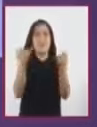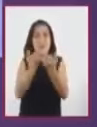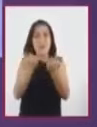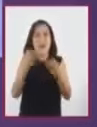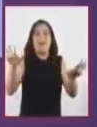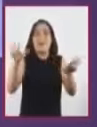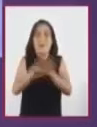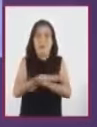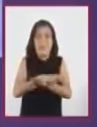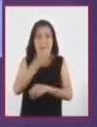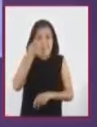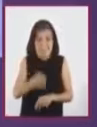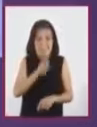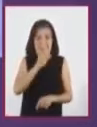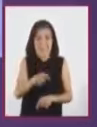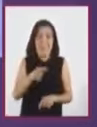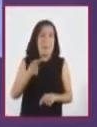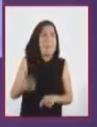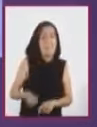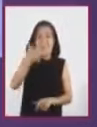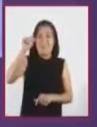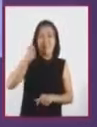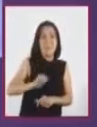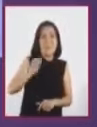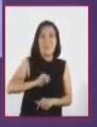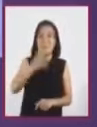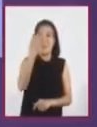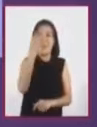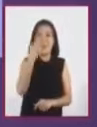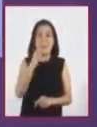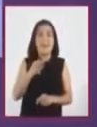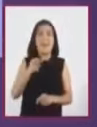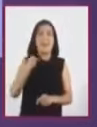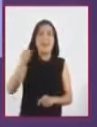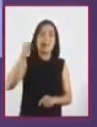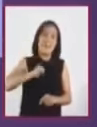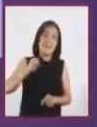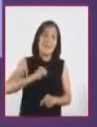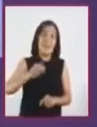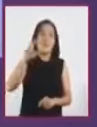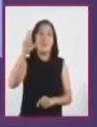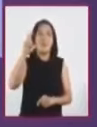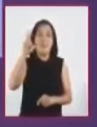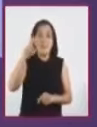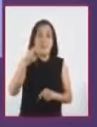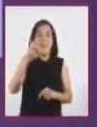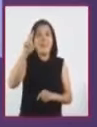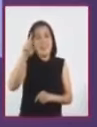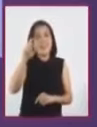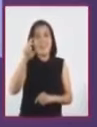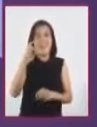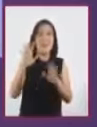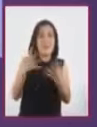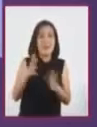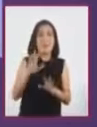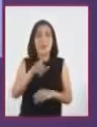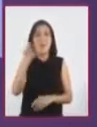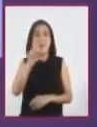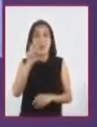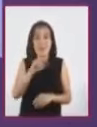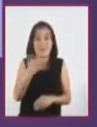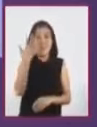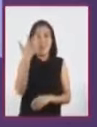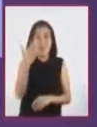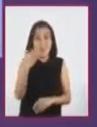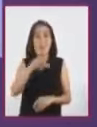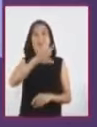ya que los primeros televisores aparecieron en la década de los 30, pero fue hasta los 50 cuando tuvieron un